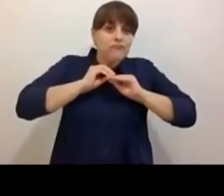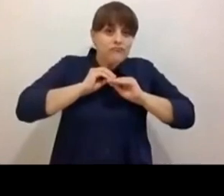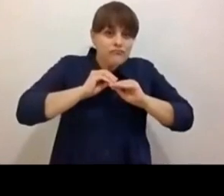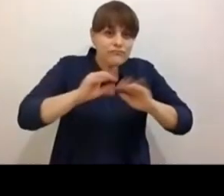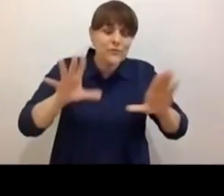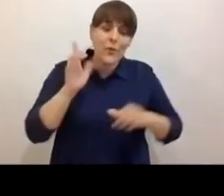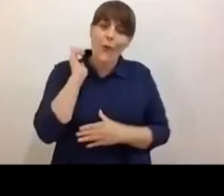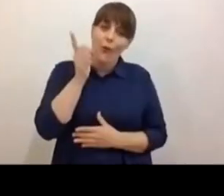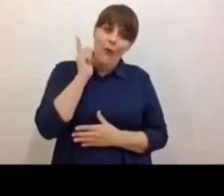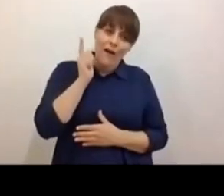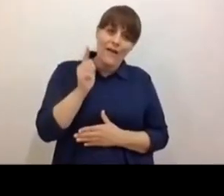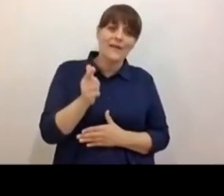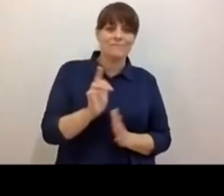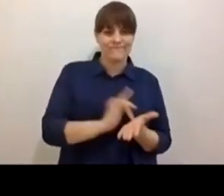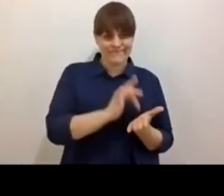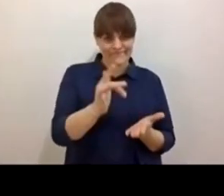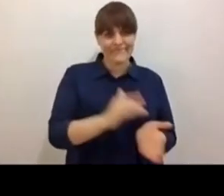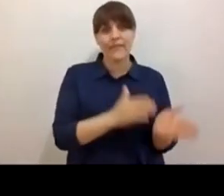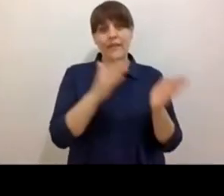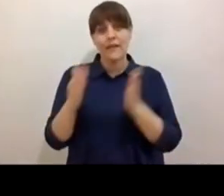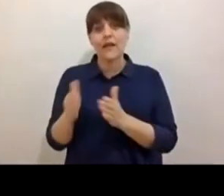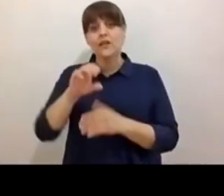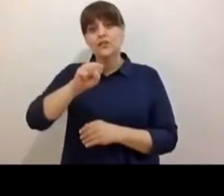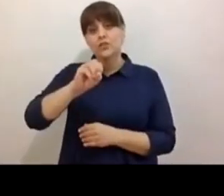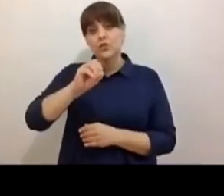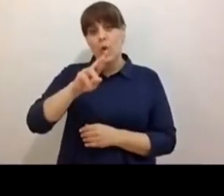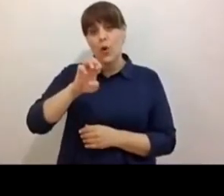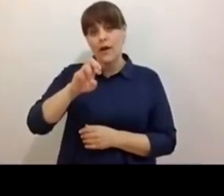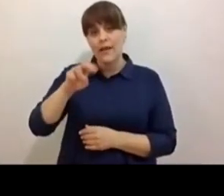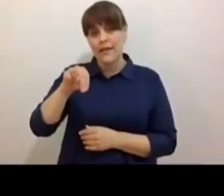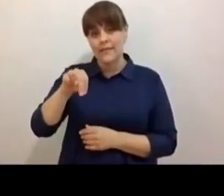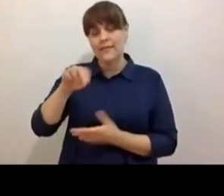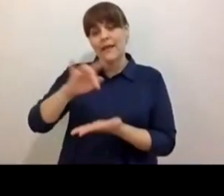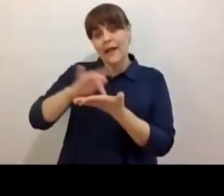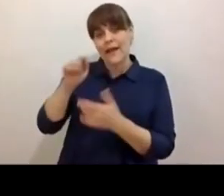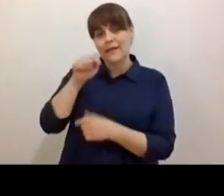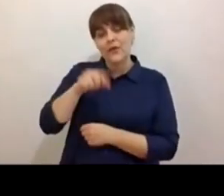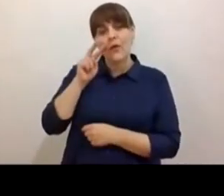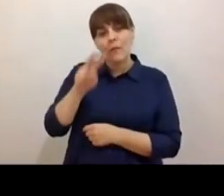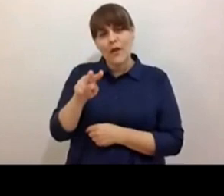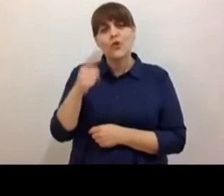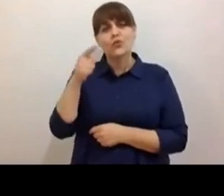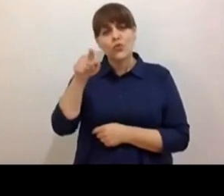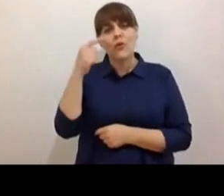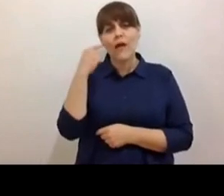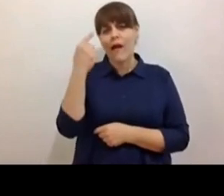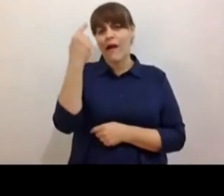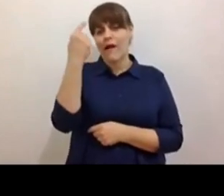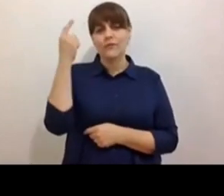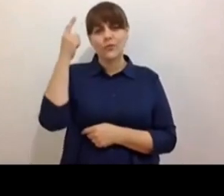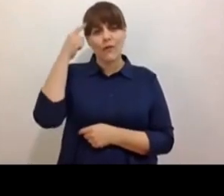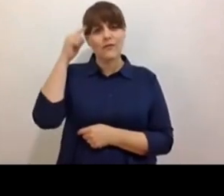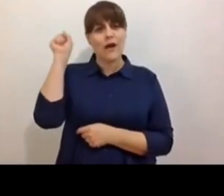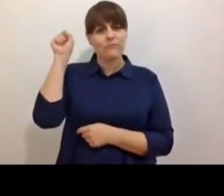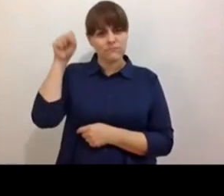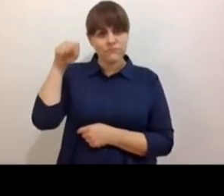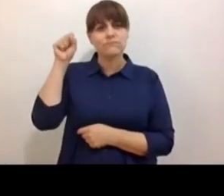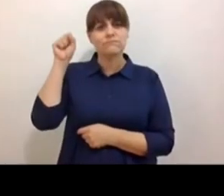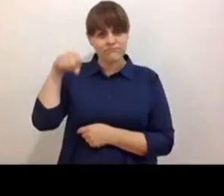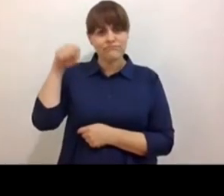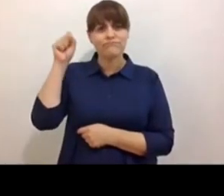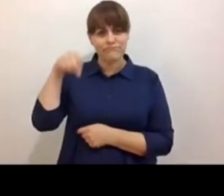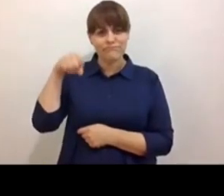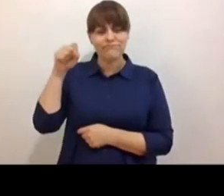Soren, muchas gracias por estar acá. Yo nada más te veía como asintiendo. Se me hace que mucho de esto